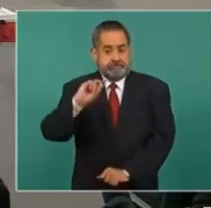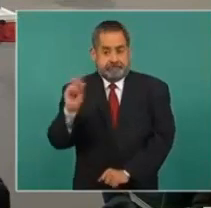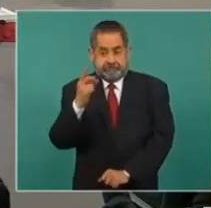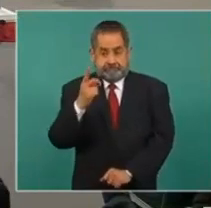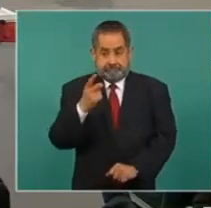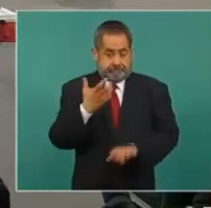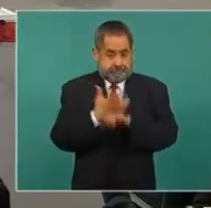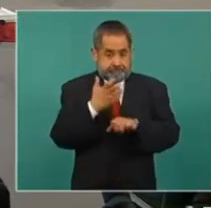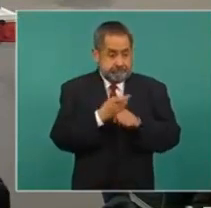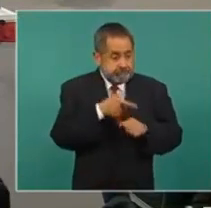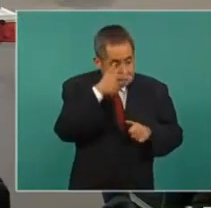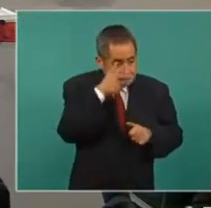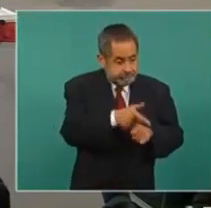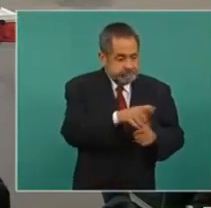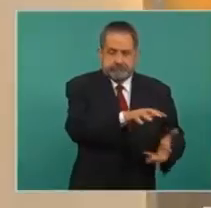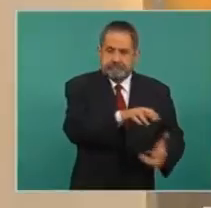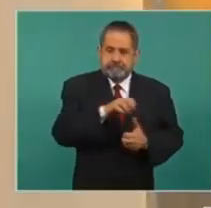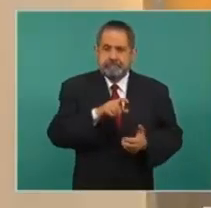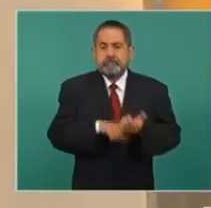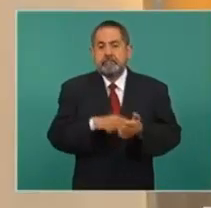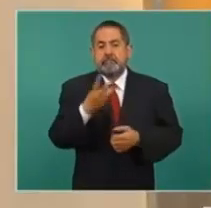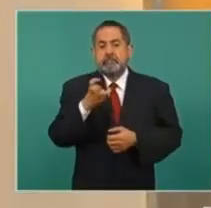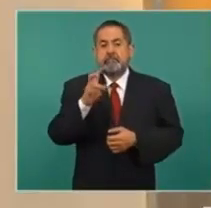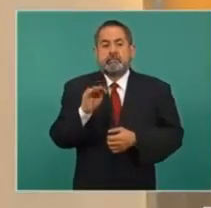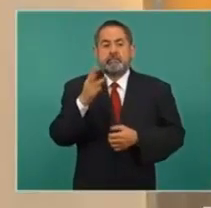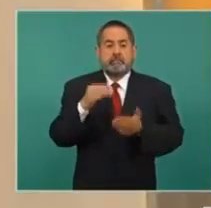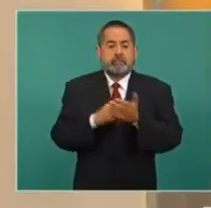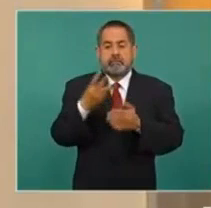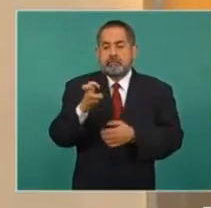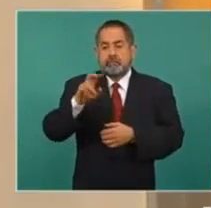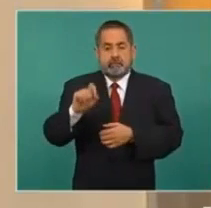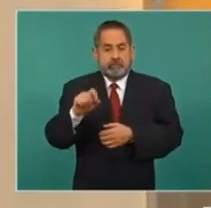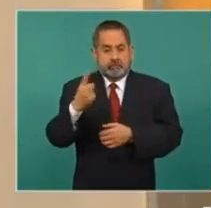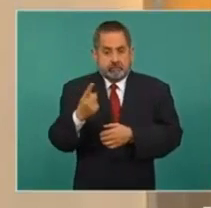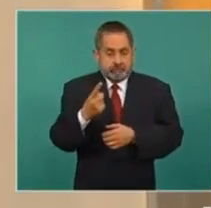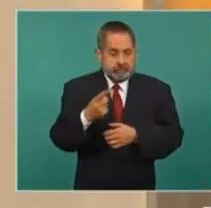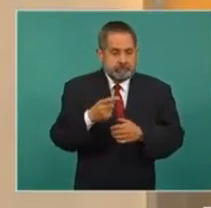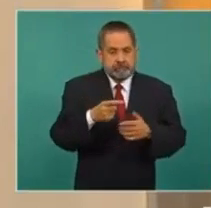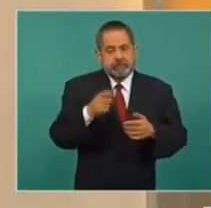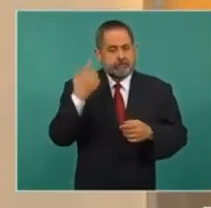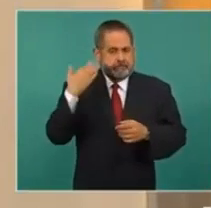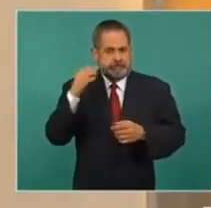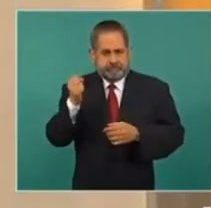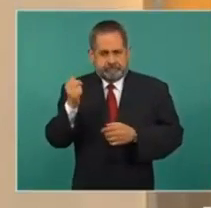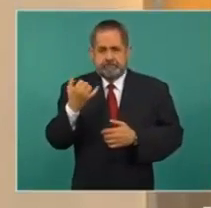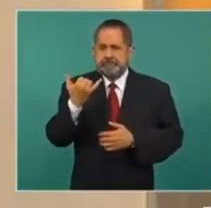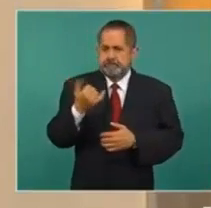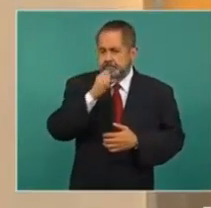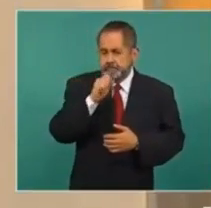se aseguraron 393.322 en septiembre. Y